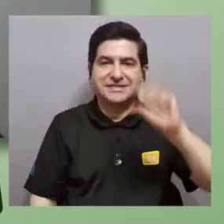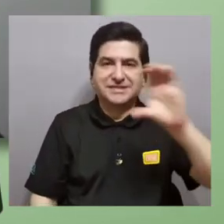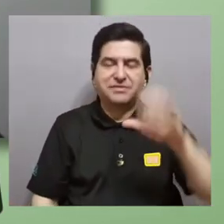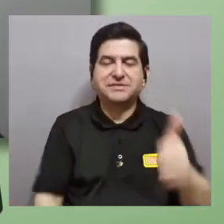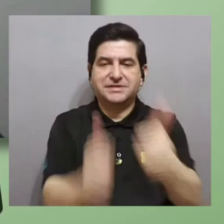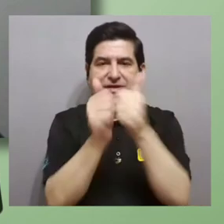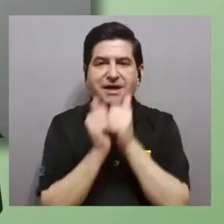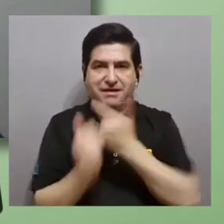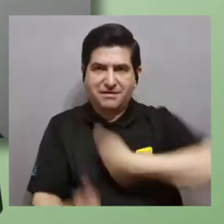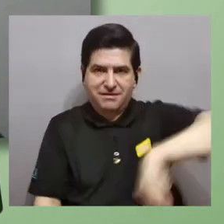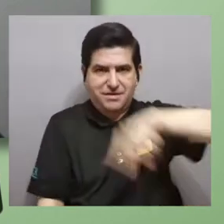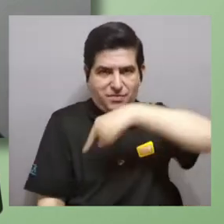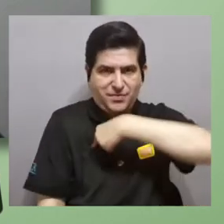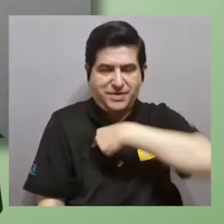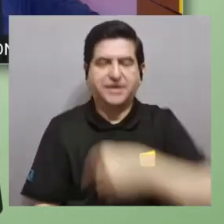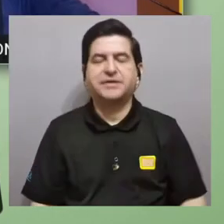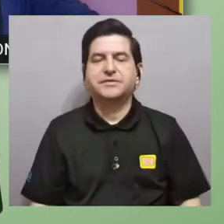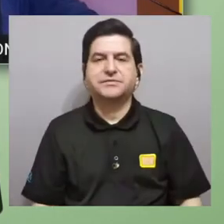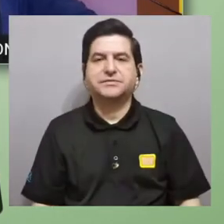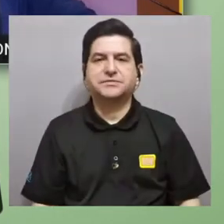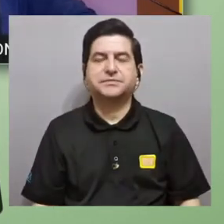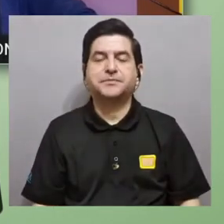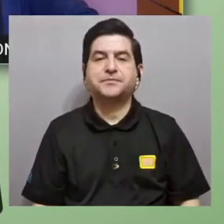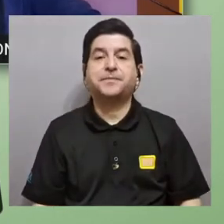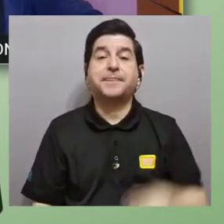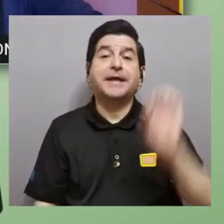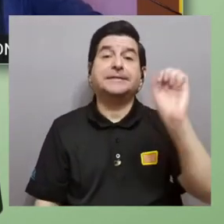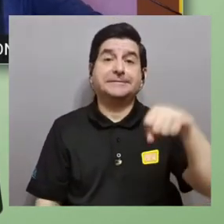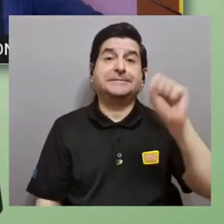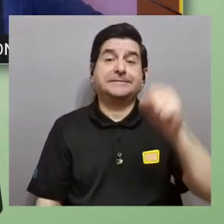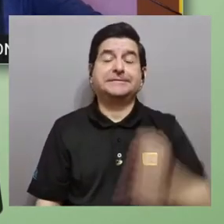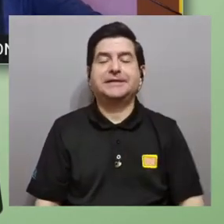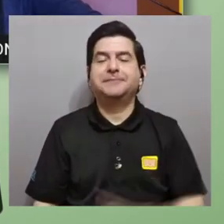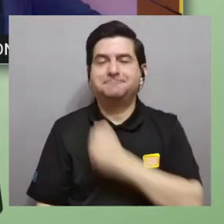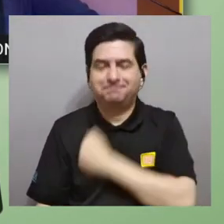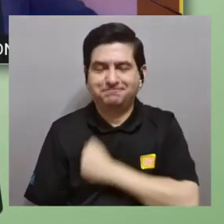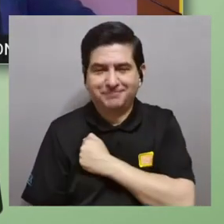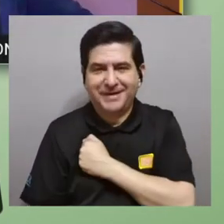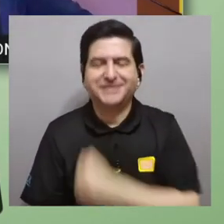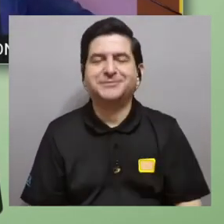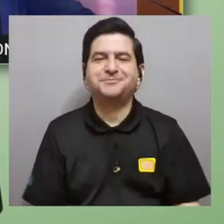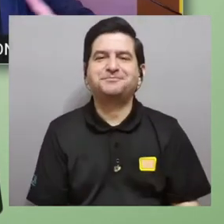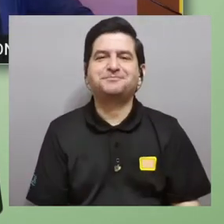a Sebastián Corrales que nos acompañe sí este disculpen